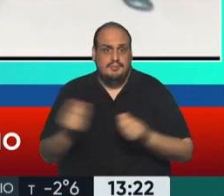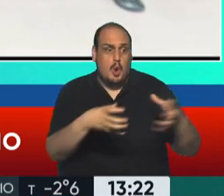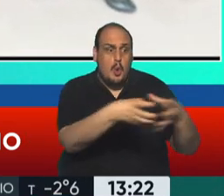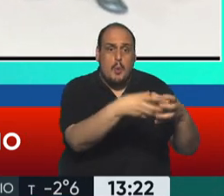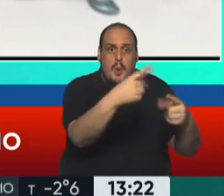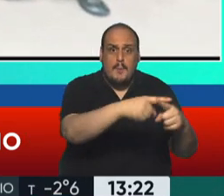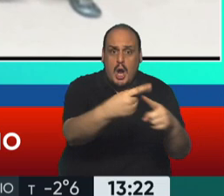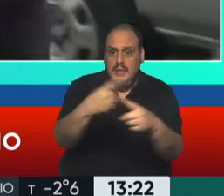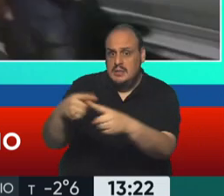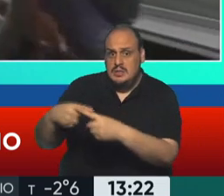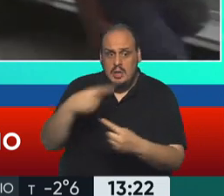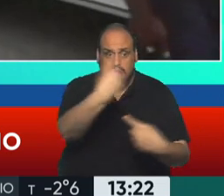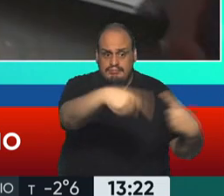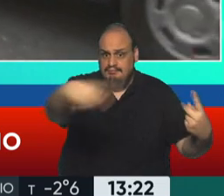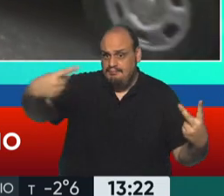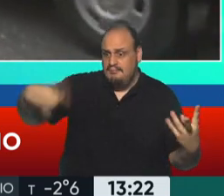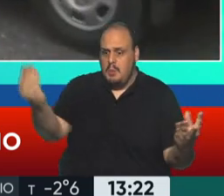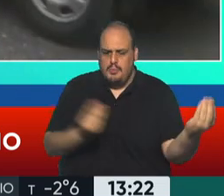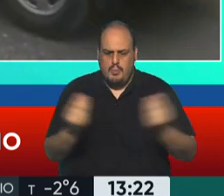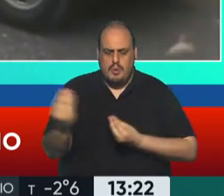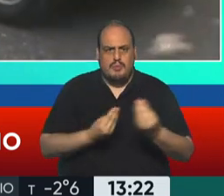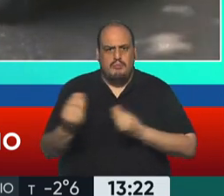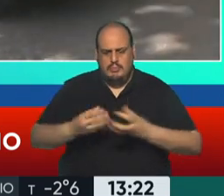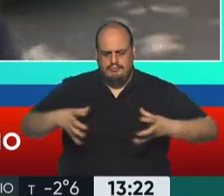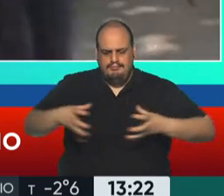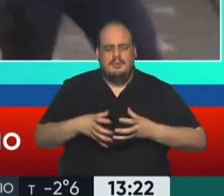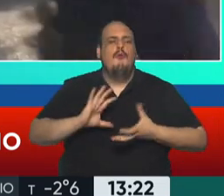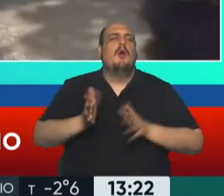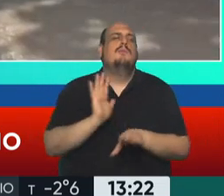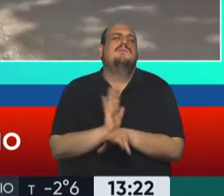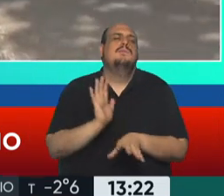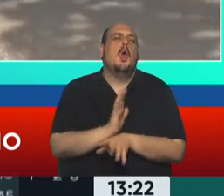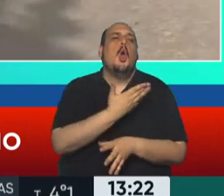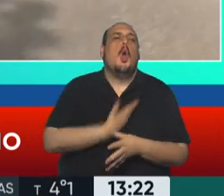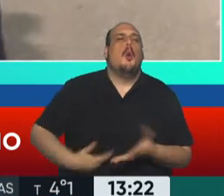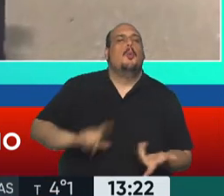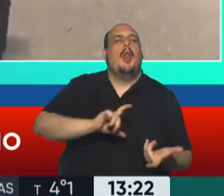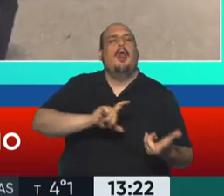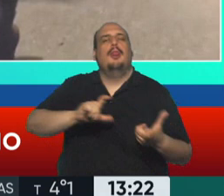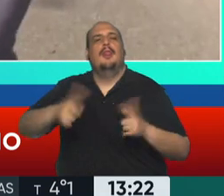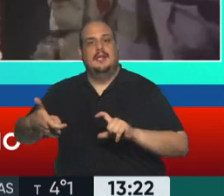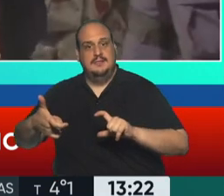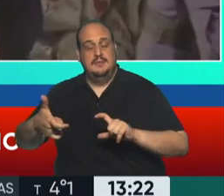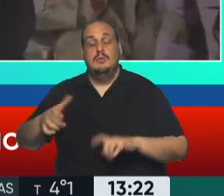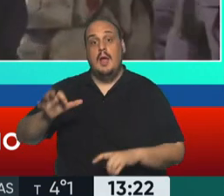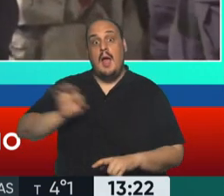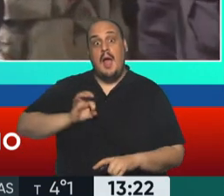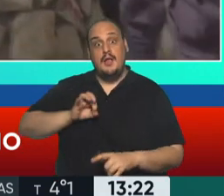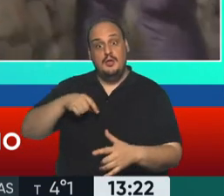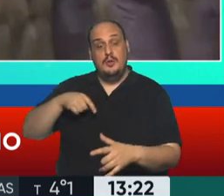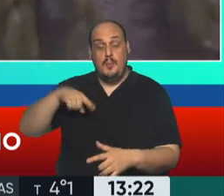gobierno no político que llamara a esta asamblea constituyente. Y a fin del año que viene recién,